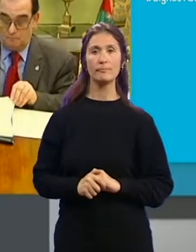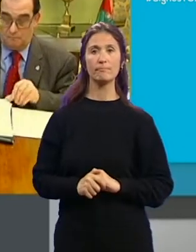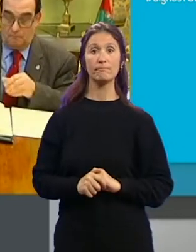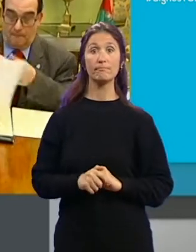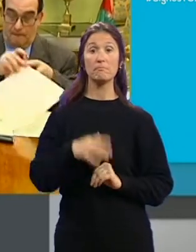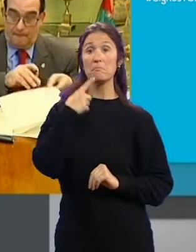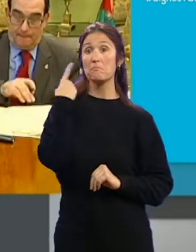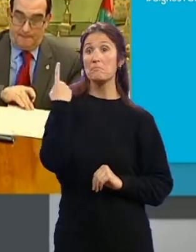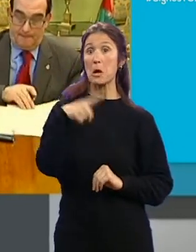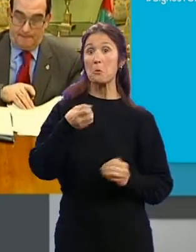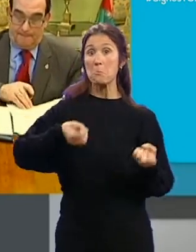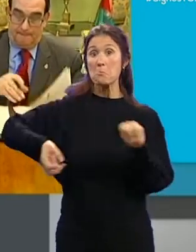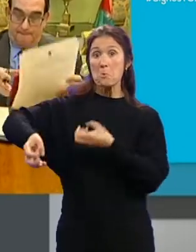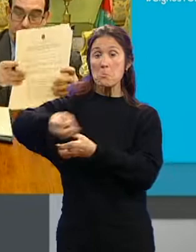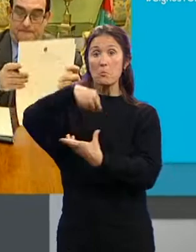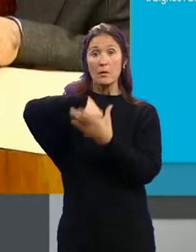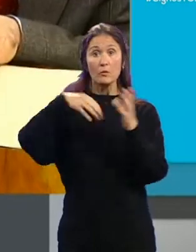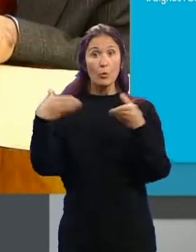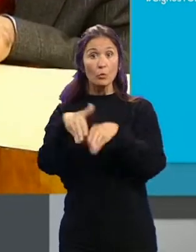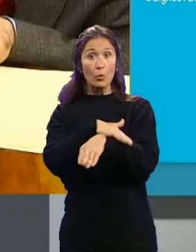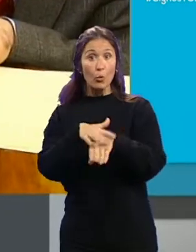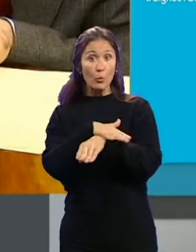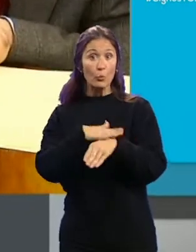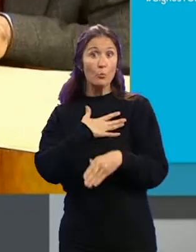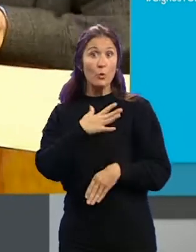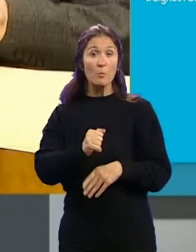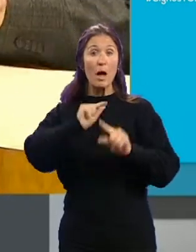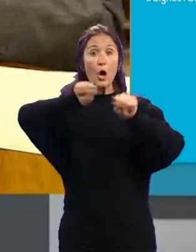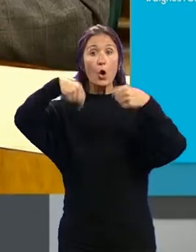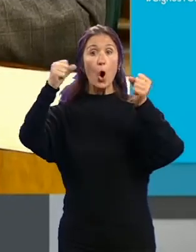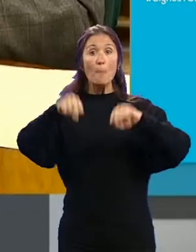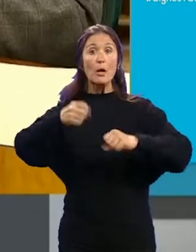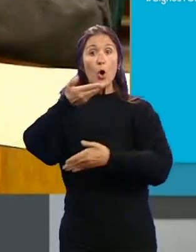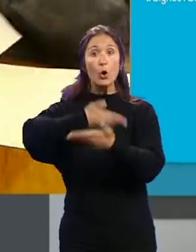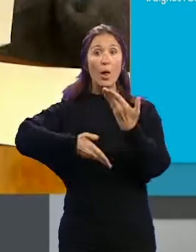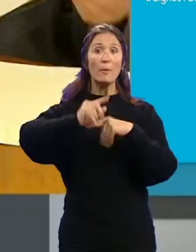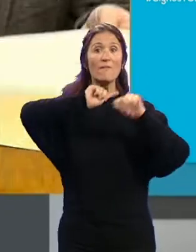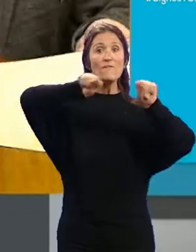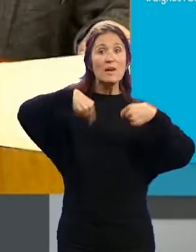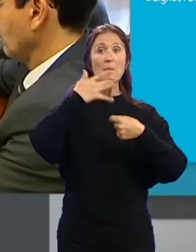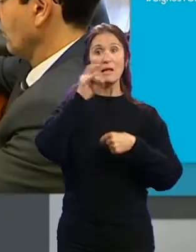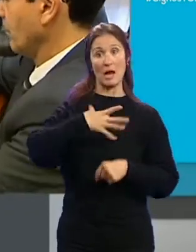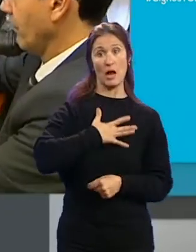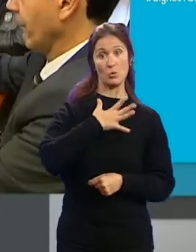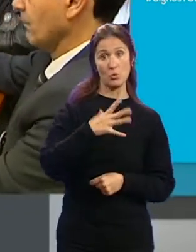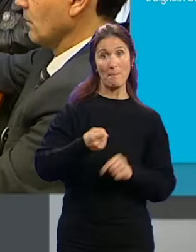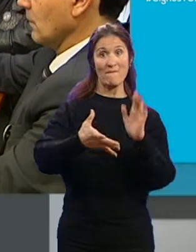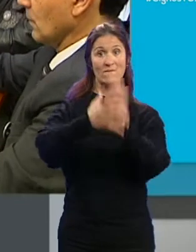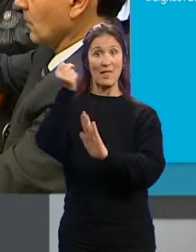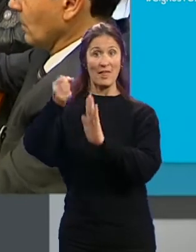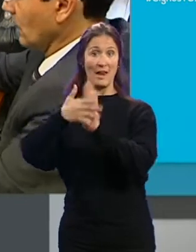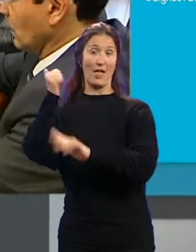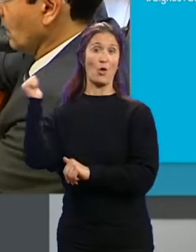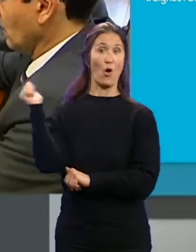Según se comenta desde el equipo de gobierno municipal, el convenio de colaboración firmado entre el consistorio... ...y la Federación de